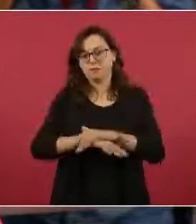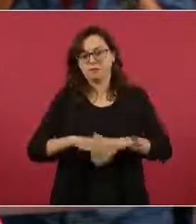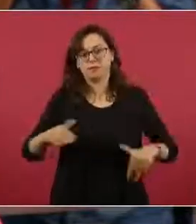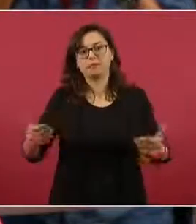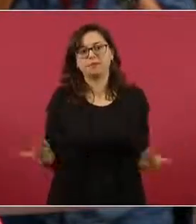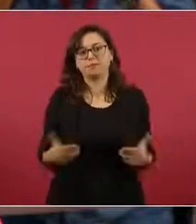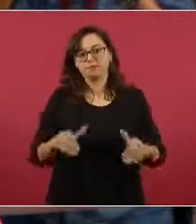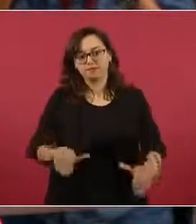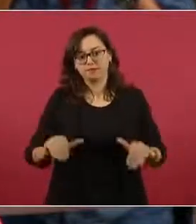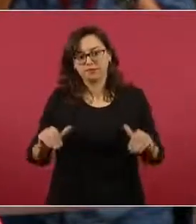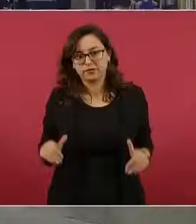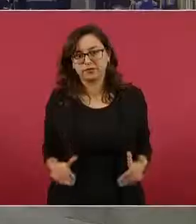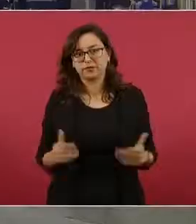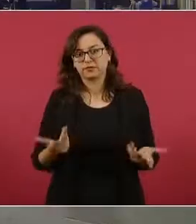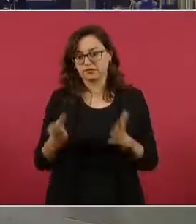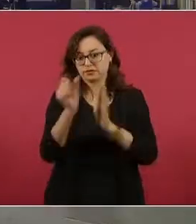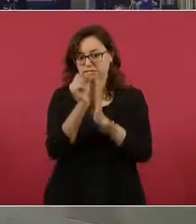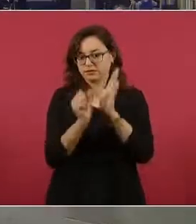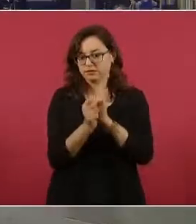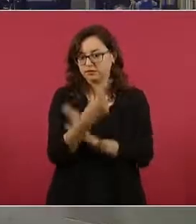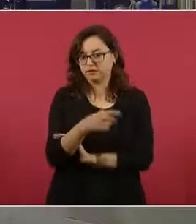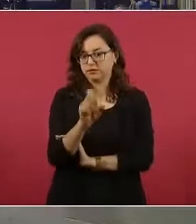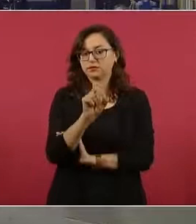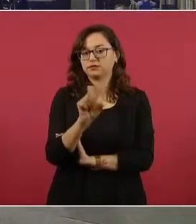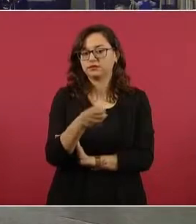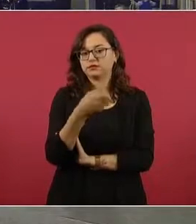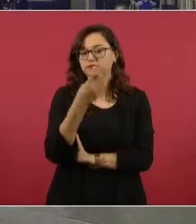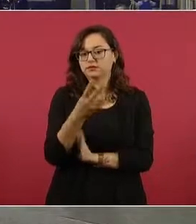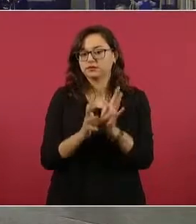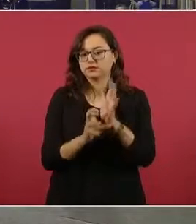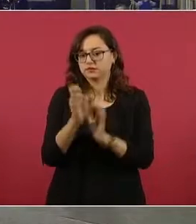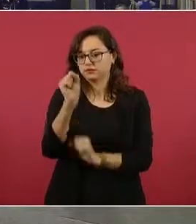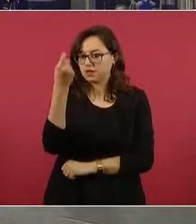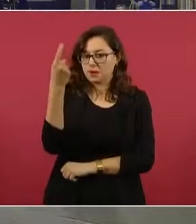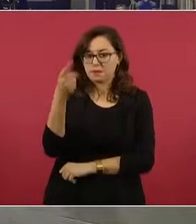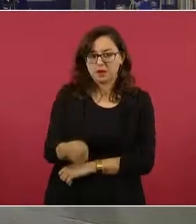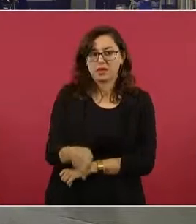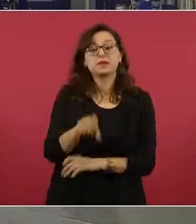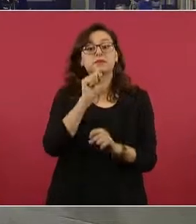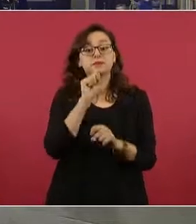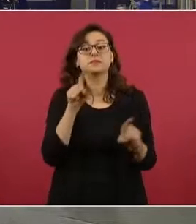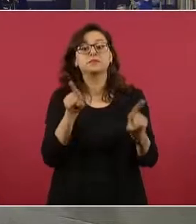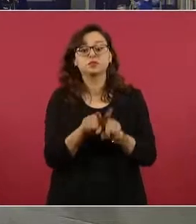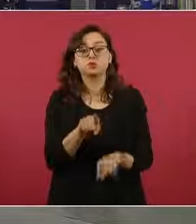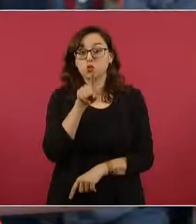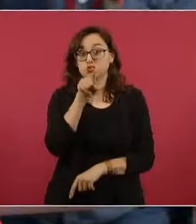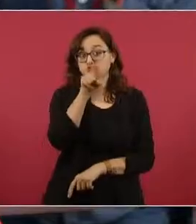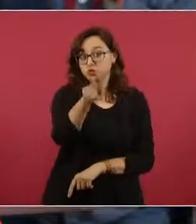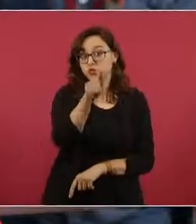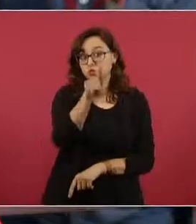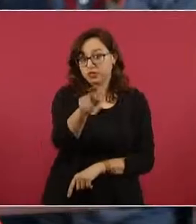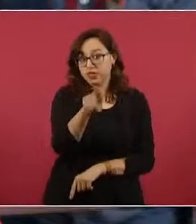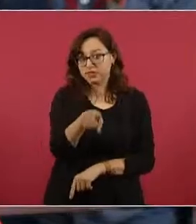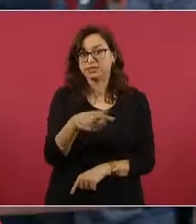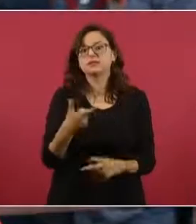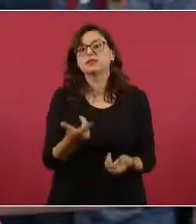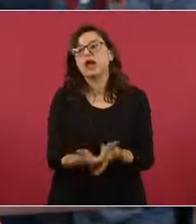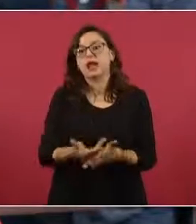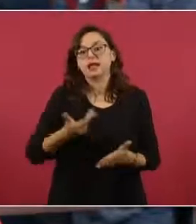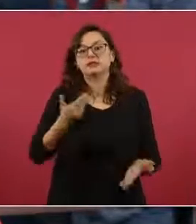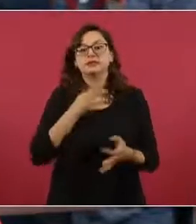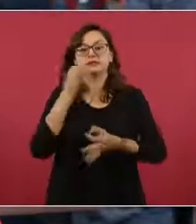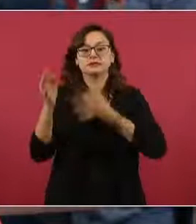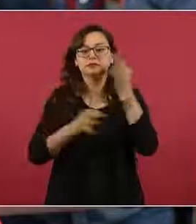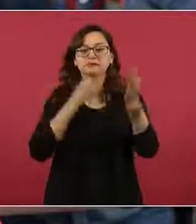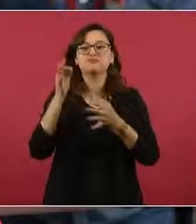el artículo 134 de la Constitución. Asimismo, lo acusan de actos anticipados de campaña. Ellos alegan